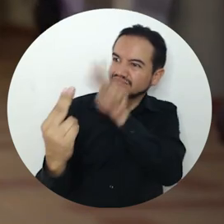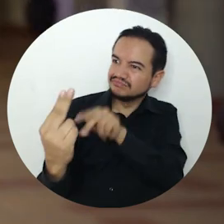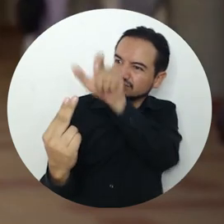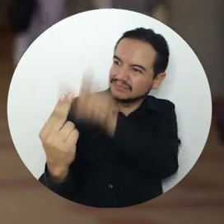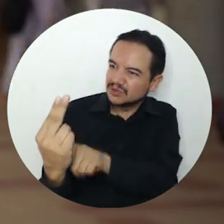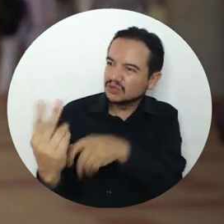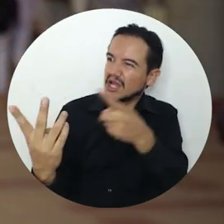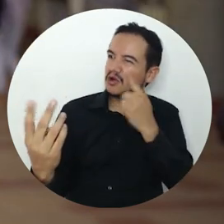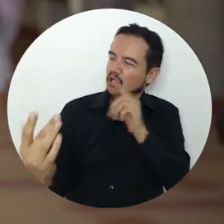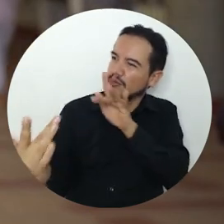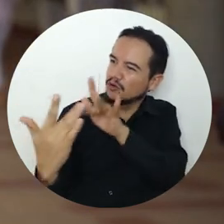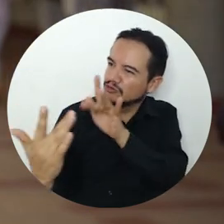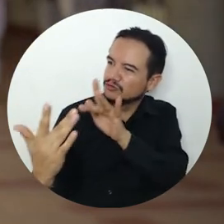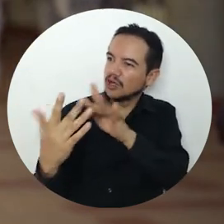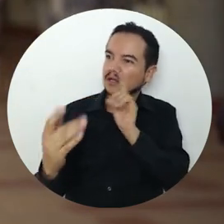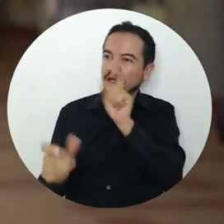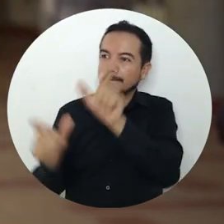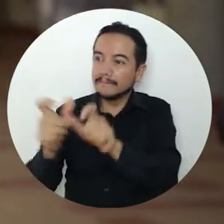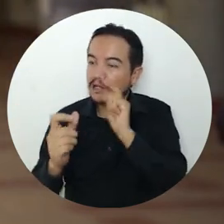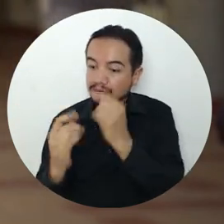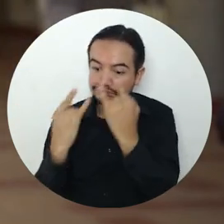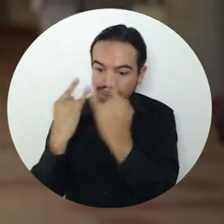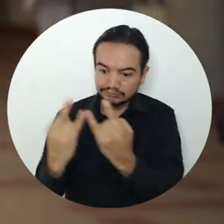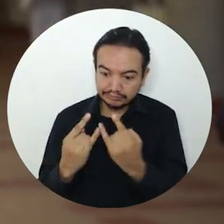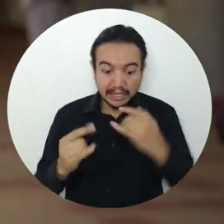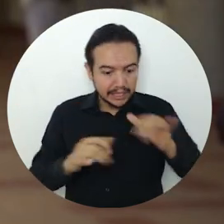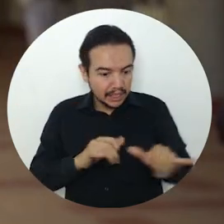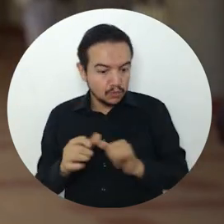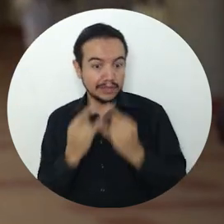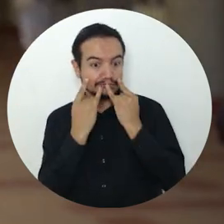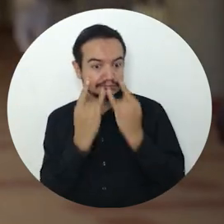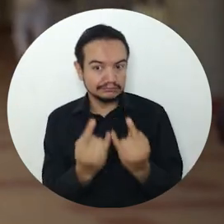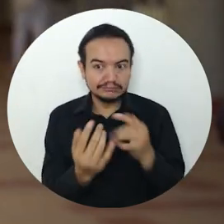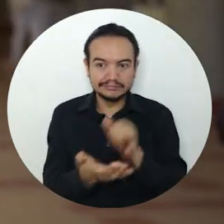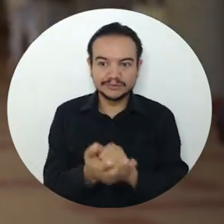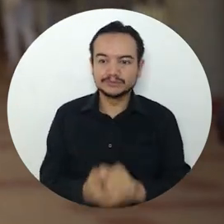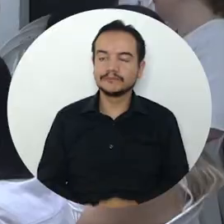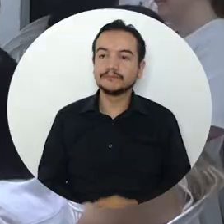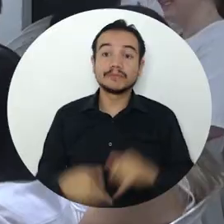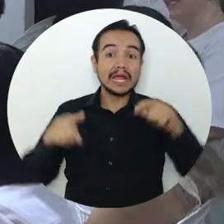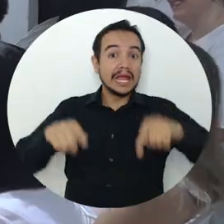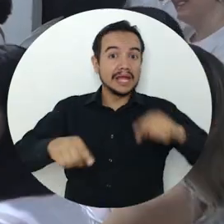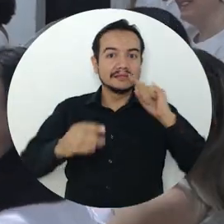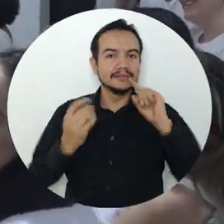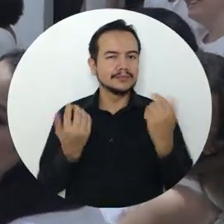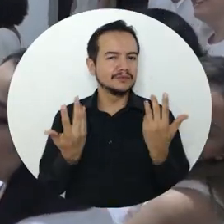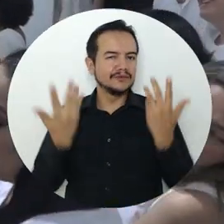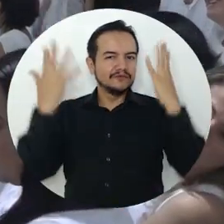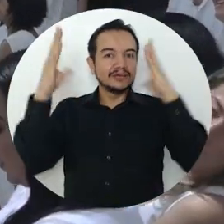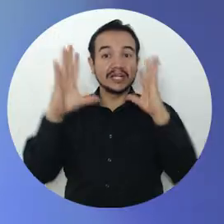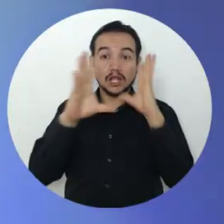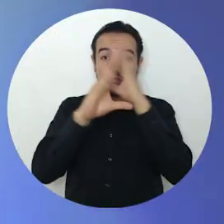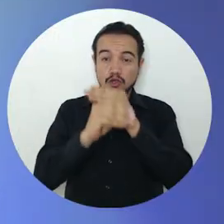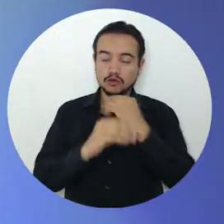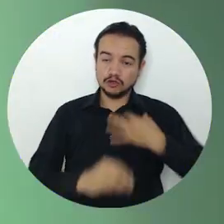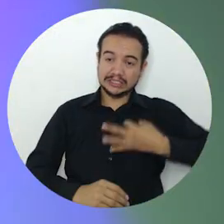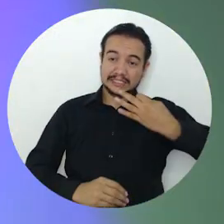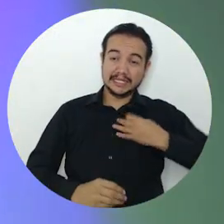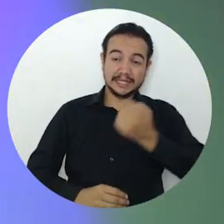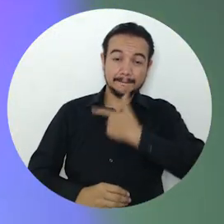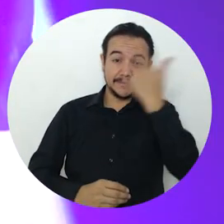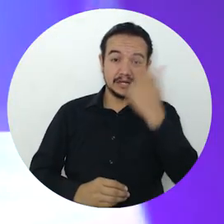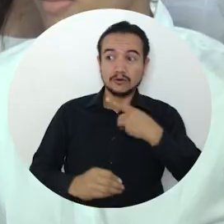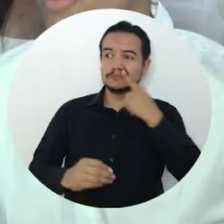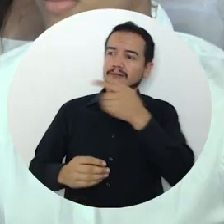conocer al otro, al colega, al trabajador, al que se interesa en la temática que a ti te gusta. Durante la noche blanca tuvimos la oportunidad de